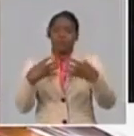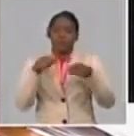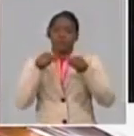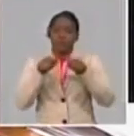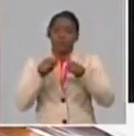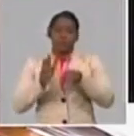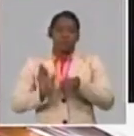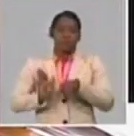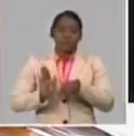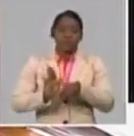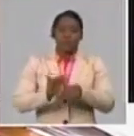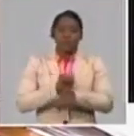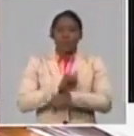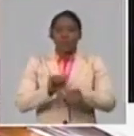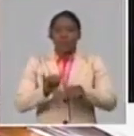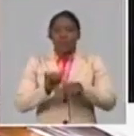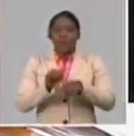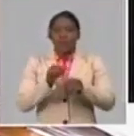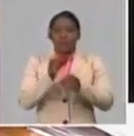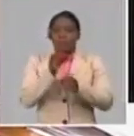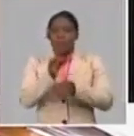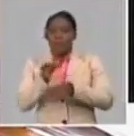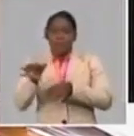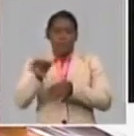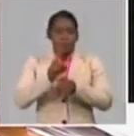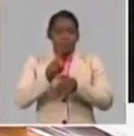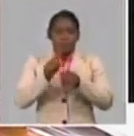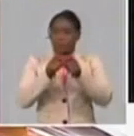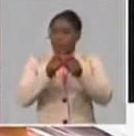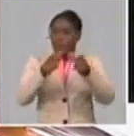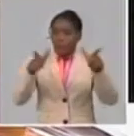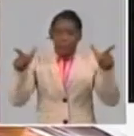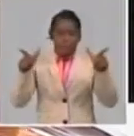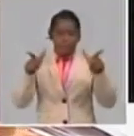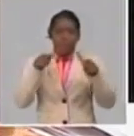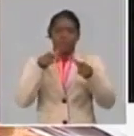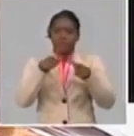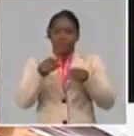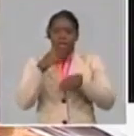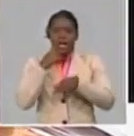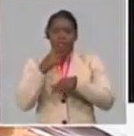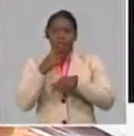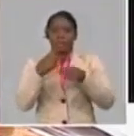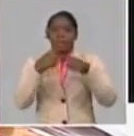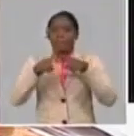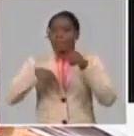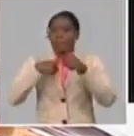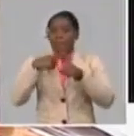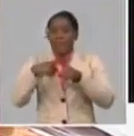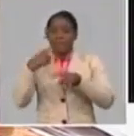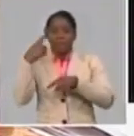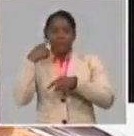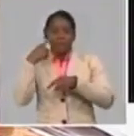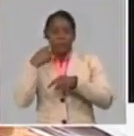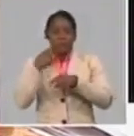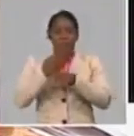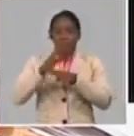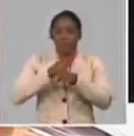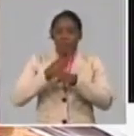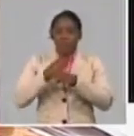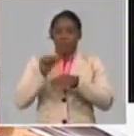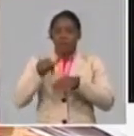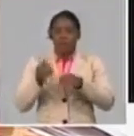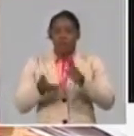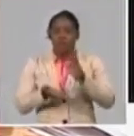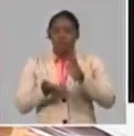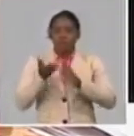generando en los pocos lugares ilegalidades en la subida de algunos precios. En función de ello, los